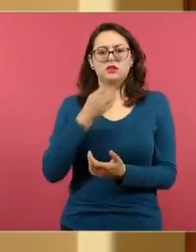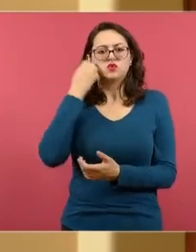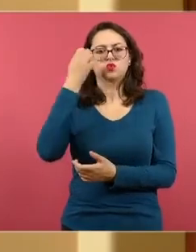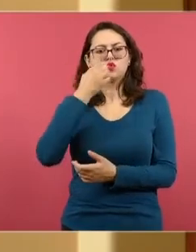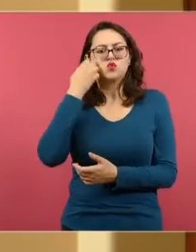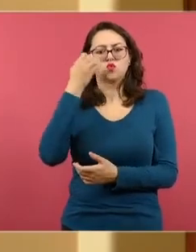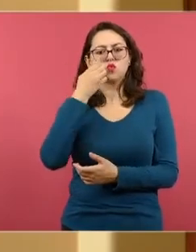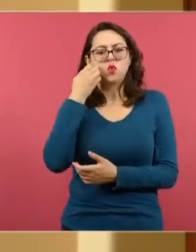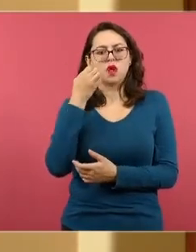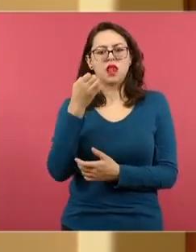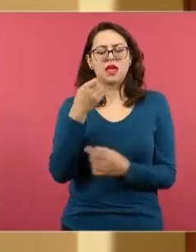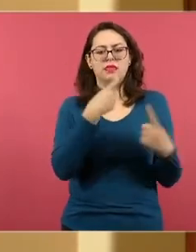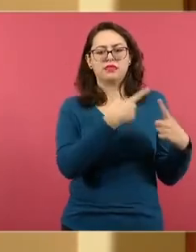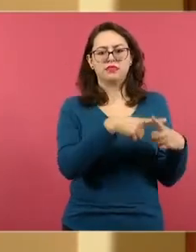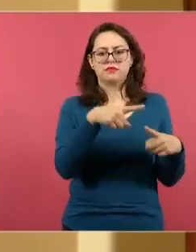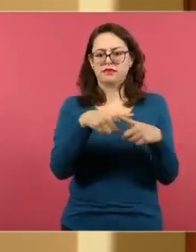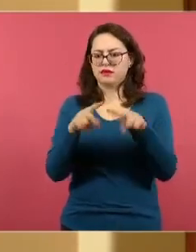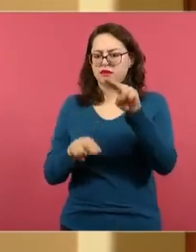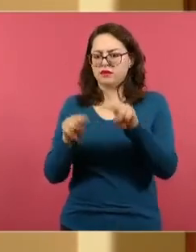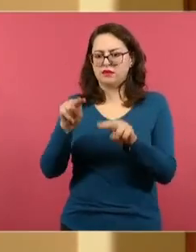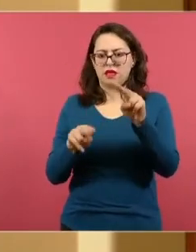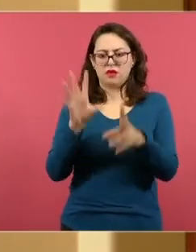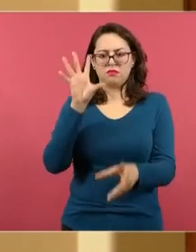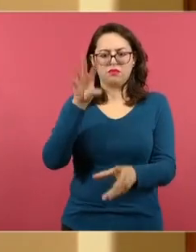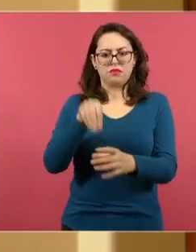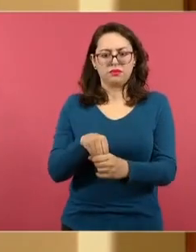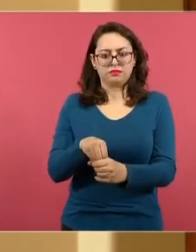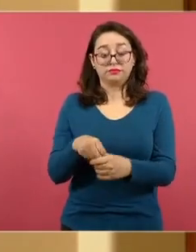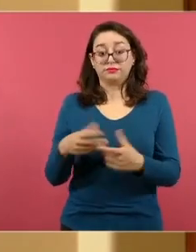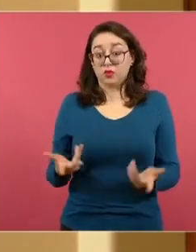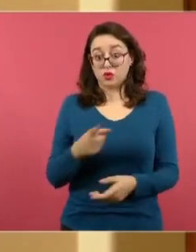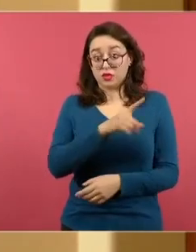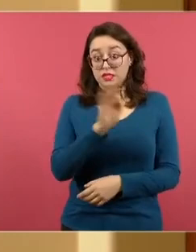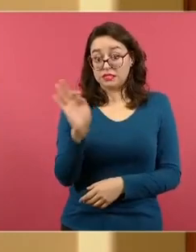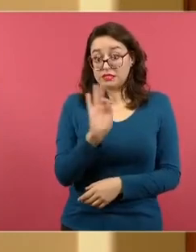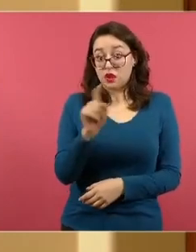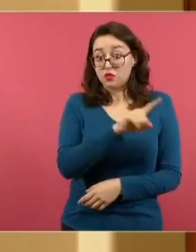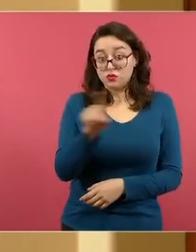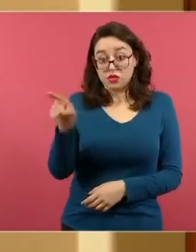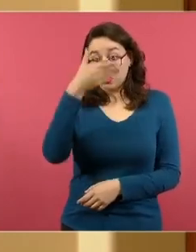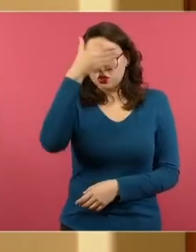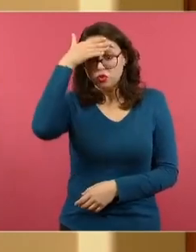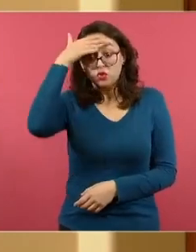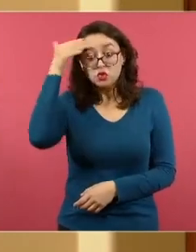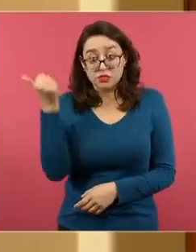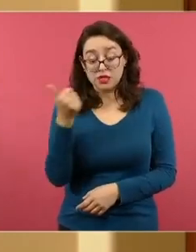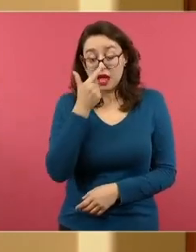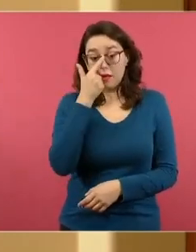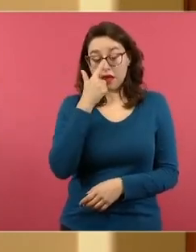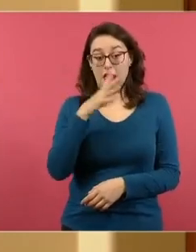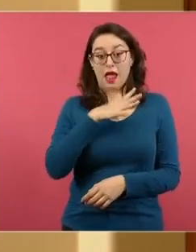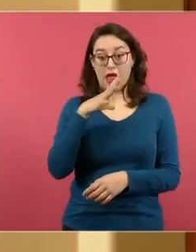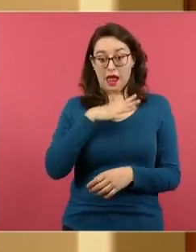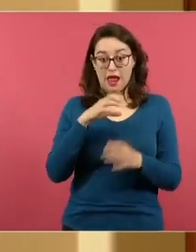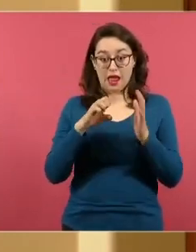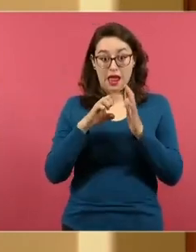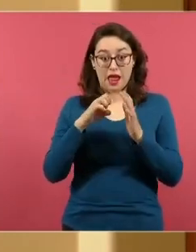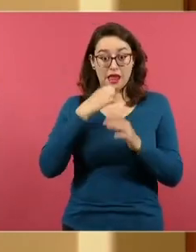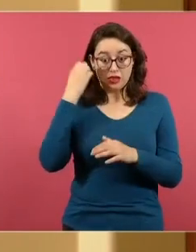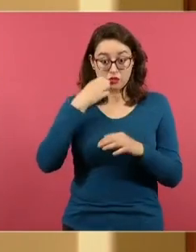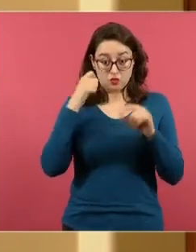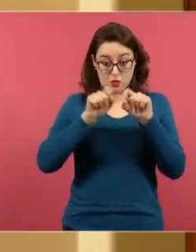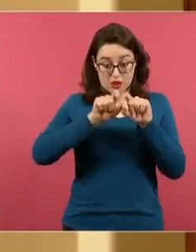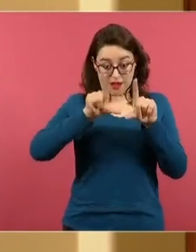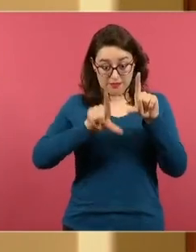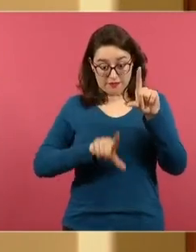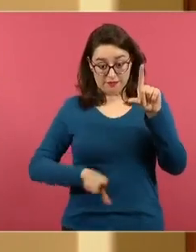de más del 50% de escuelas multigrado que se dividen en tres, son escuelas tridocentes donde